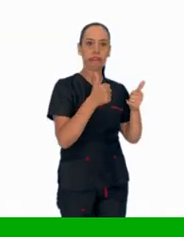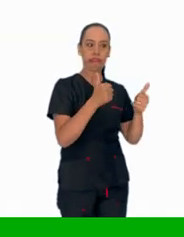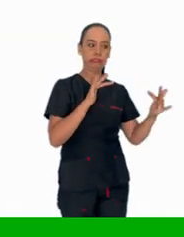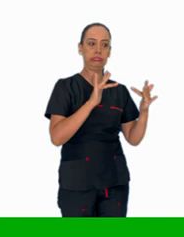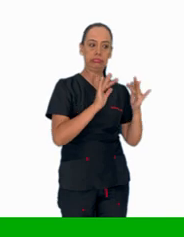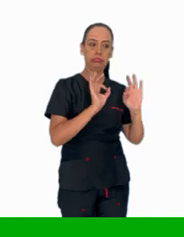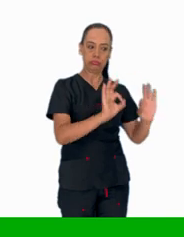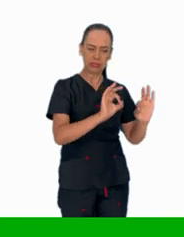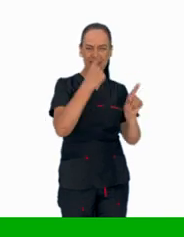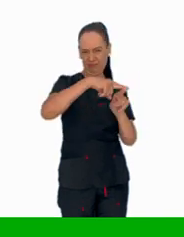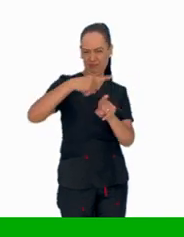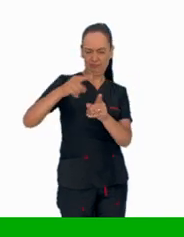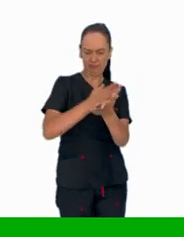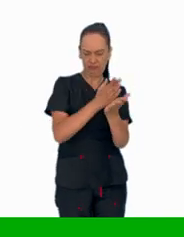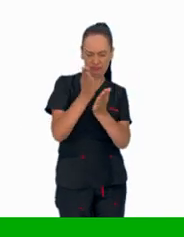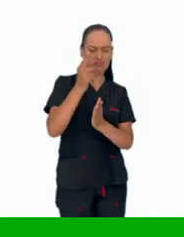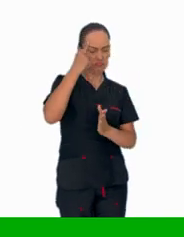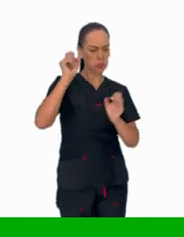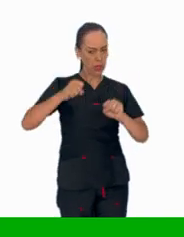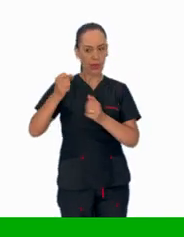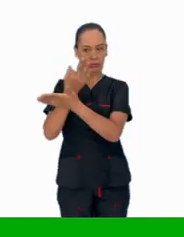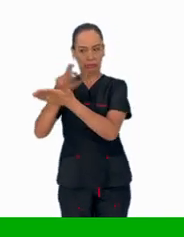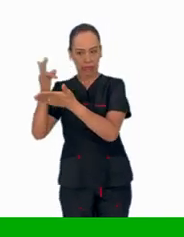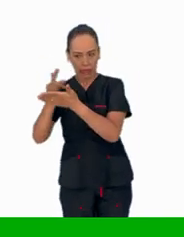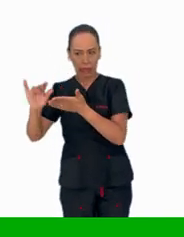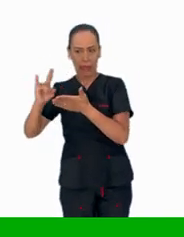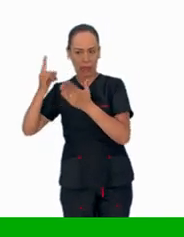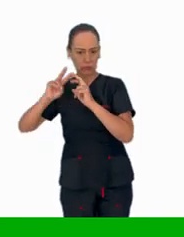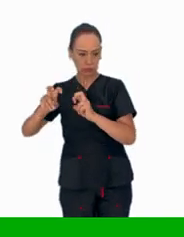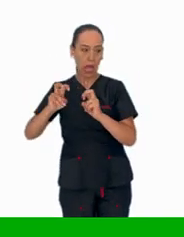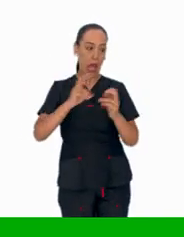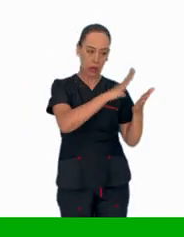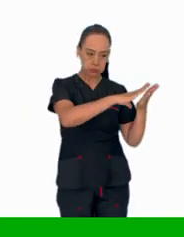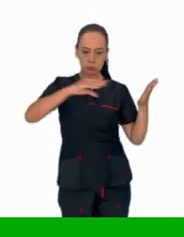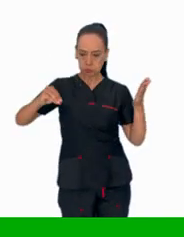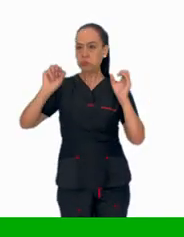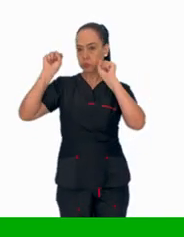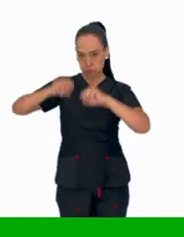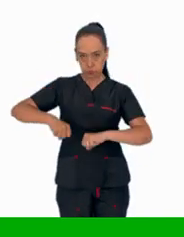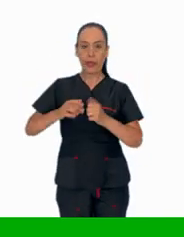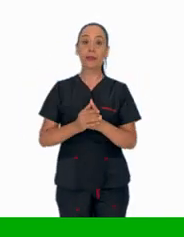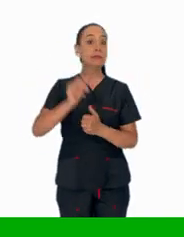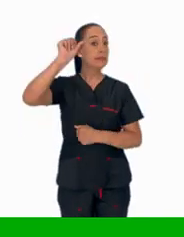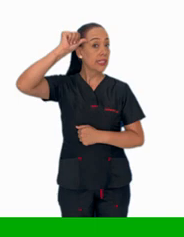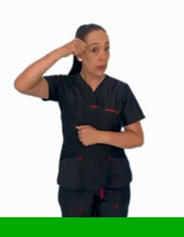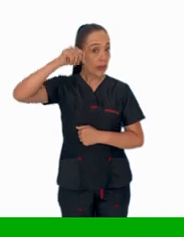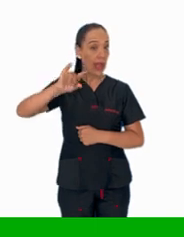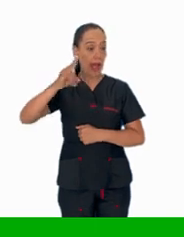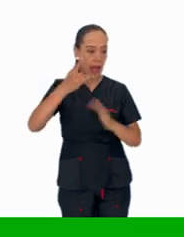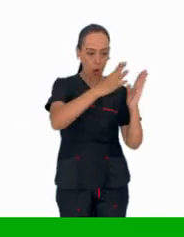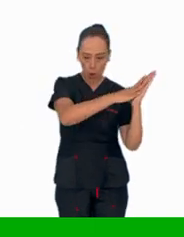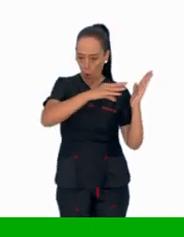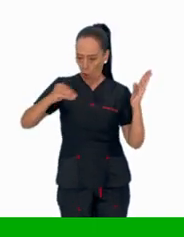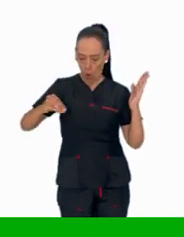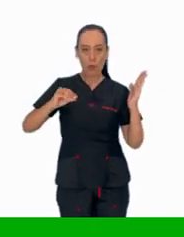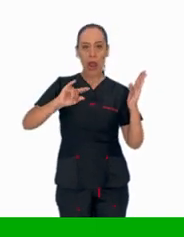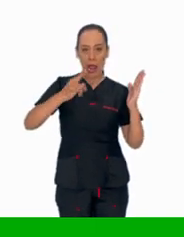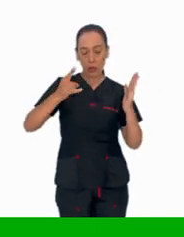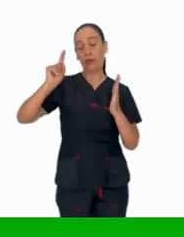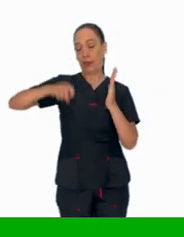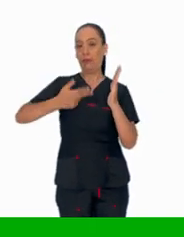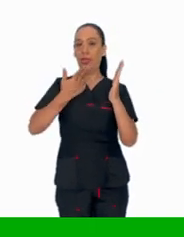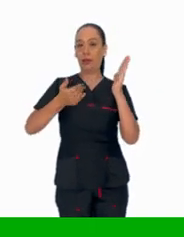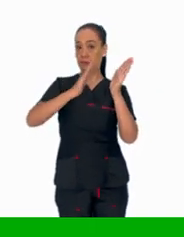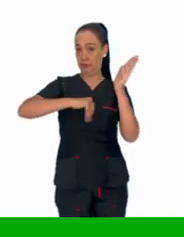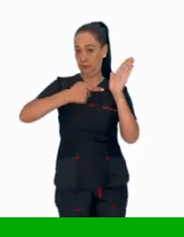cada una de estas áreas. Puedes confiar en ellas para tus trabajos académicos y proyectos de investigación. Recuerda que al utilizar la